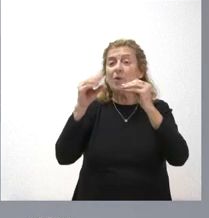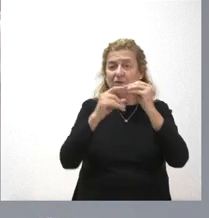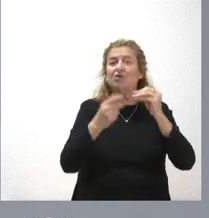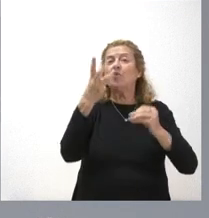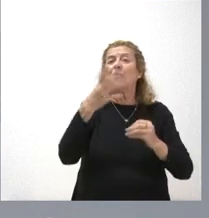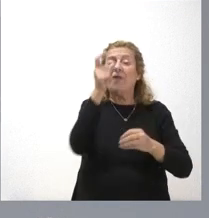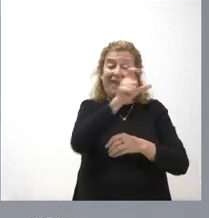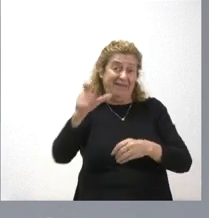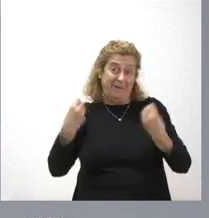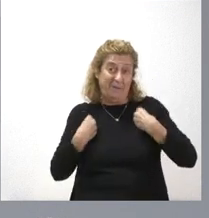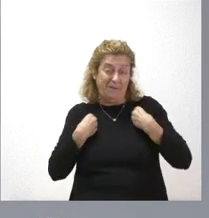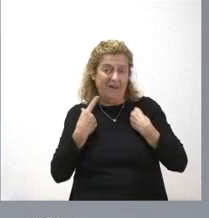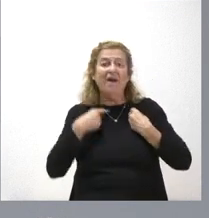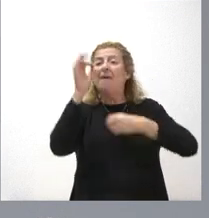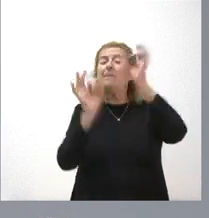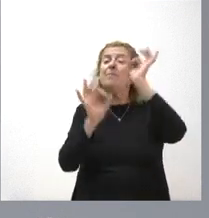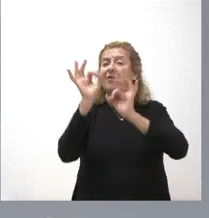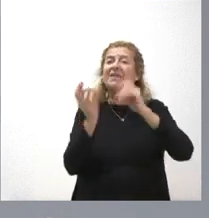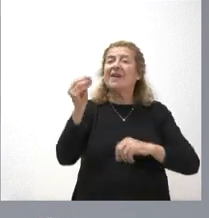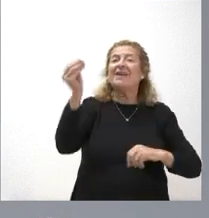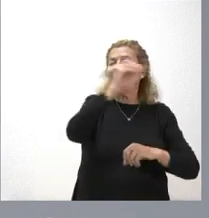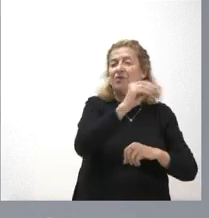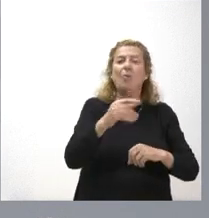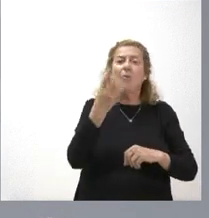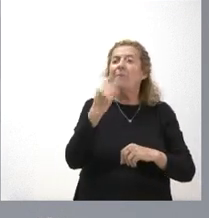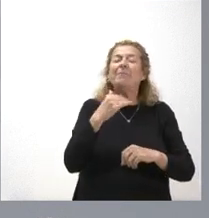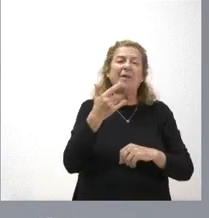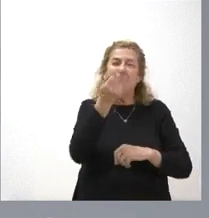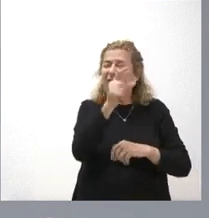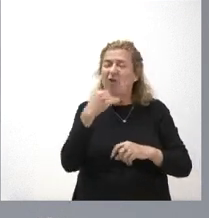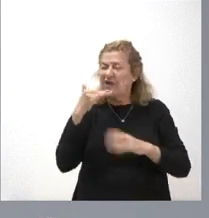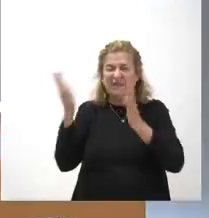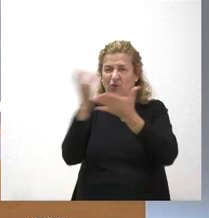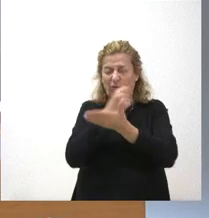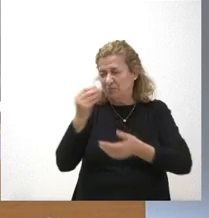población el porcentaje de incremento es muy similar en todos ellos